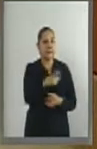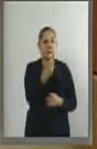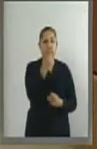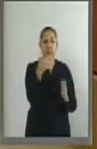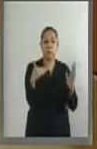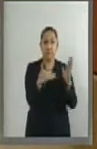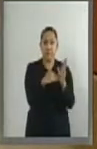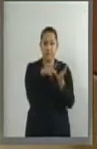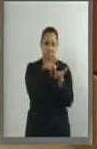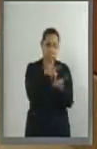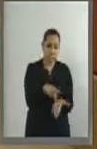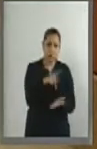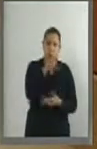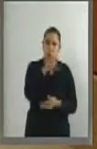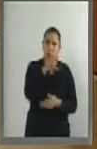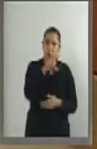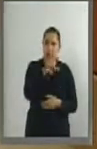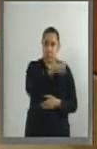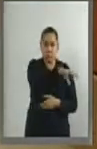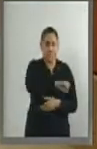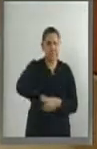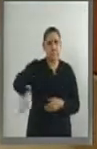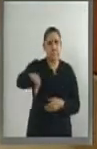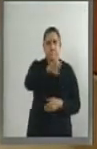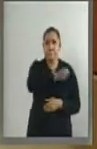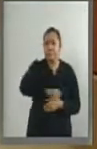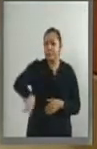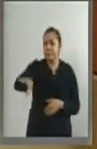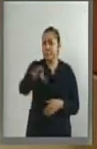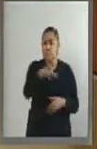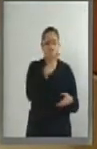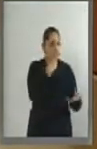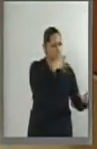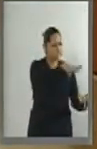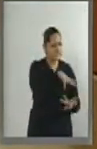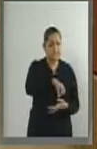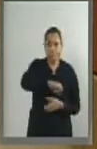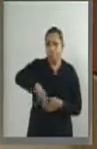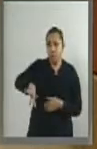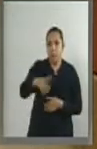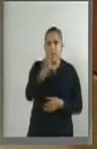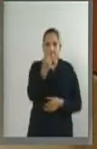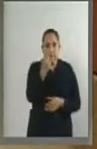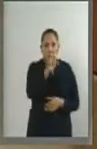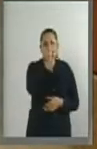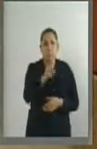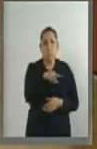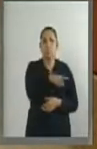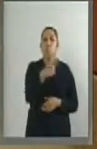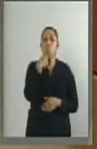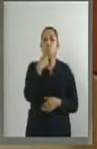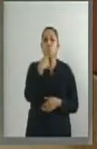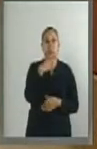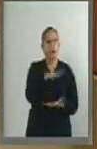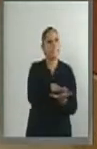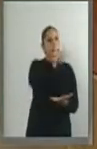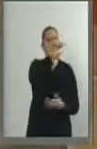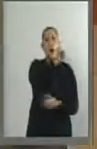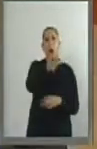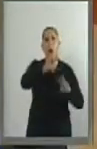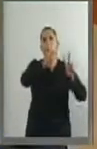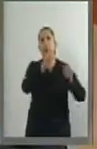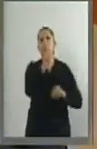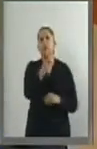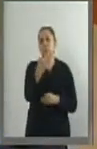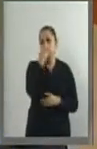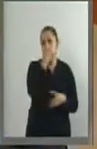toneladas, de las cuales 25% las destina a la industria alimenticia, y